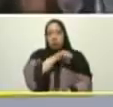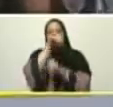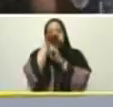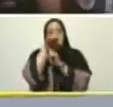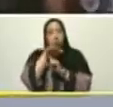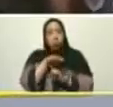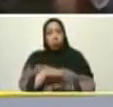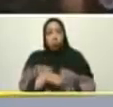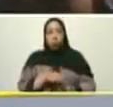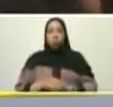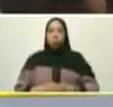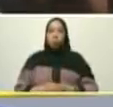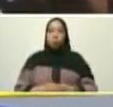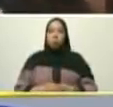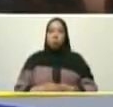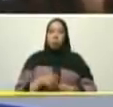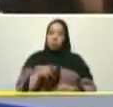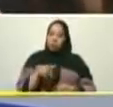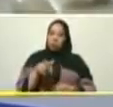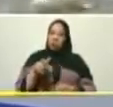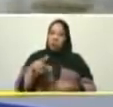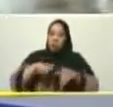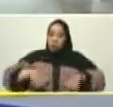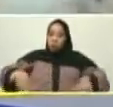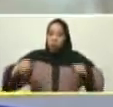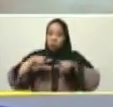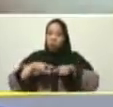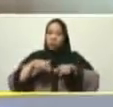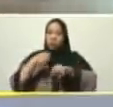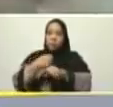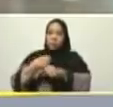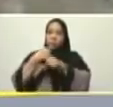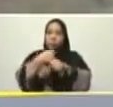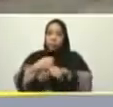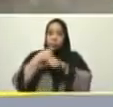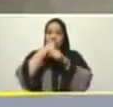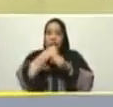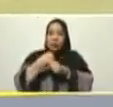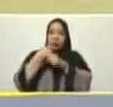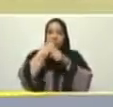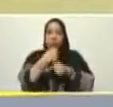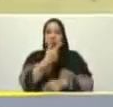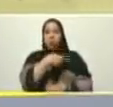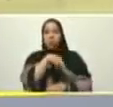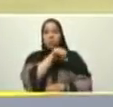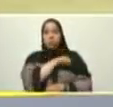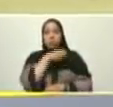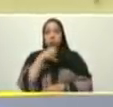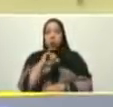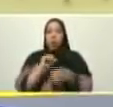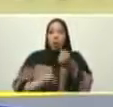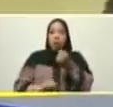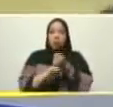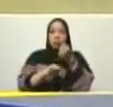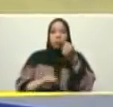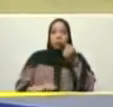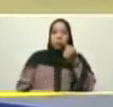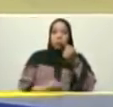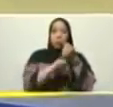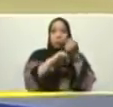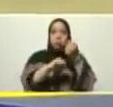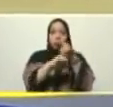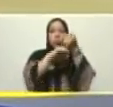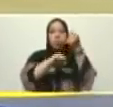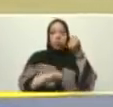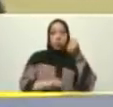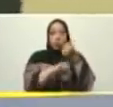lamentablemente, pasar por ese territorio donde las tropas coloniales españoles tenían el apoyo de la inmensa